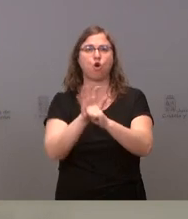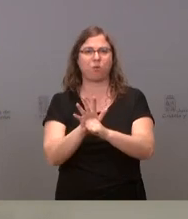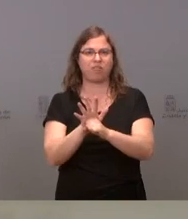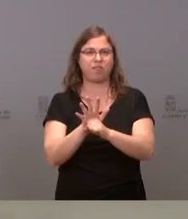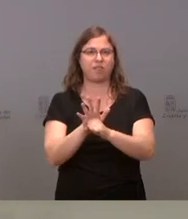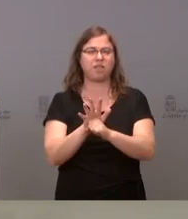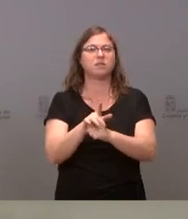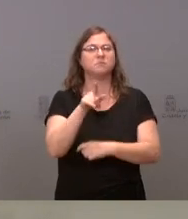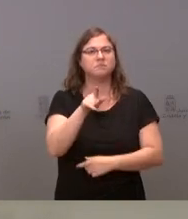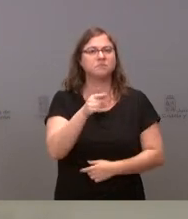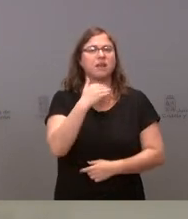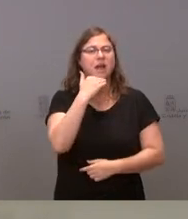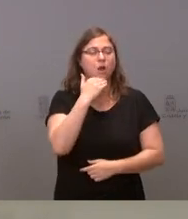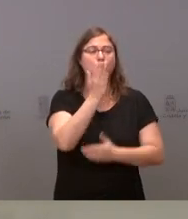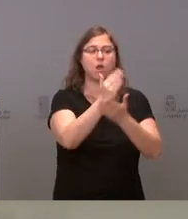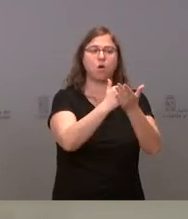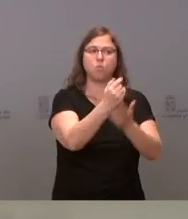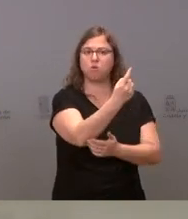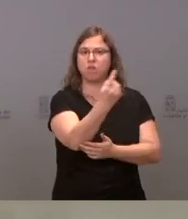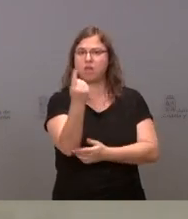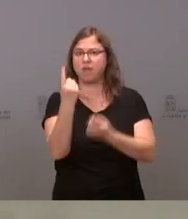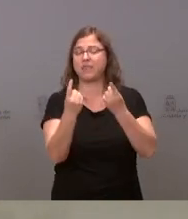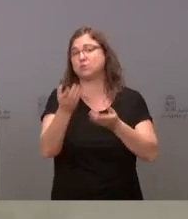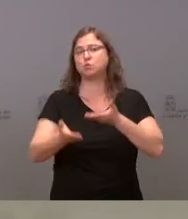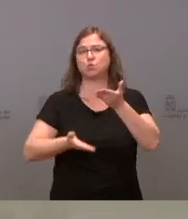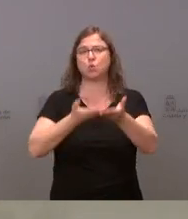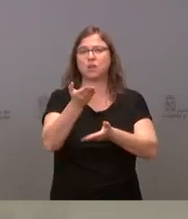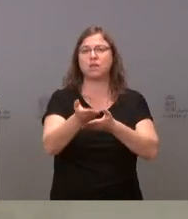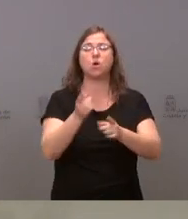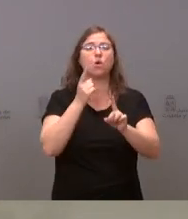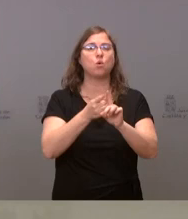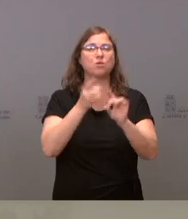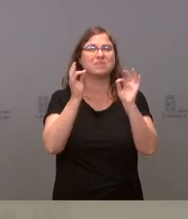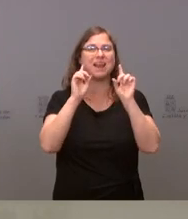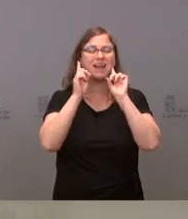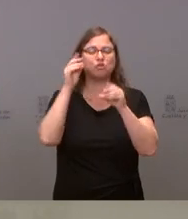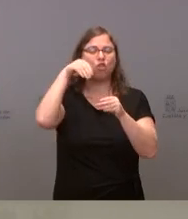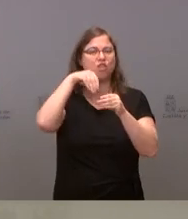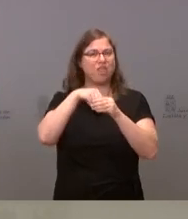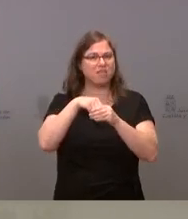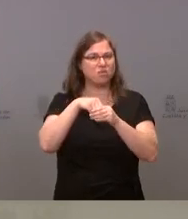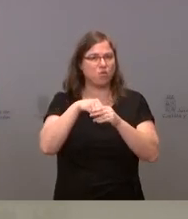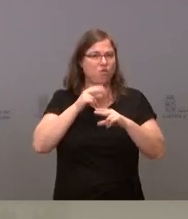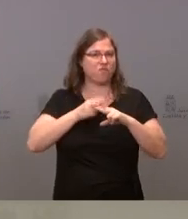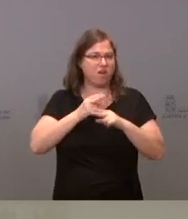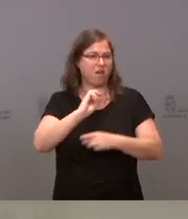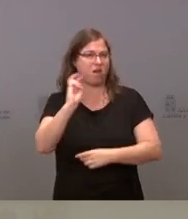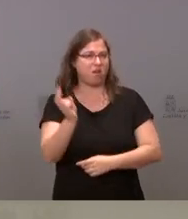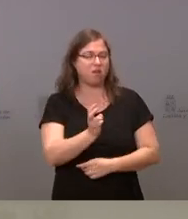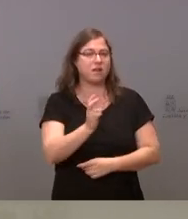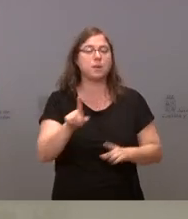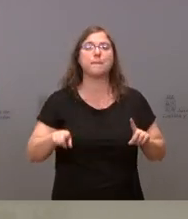sugerencias que están haciendo algunas comunidades autónomas, sobre todo para la utilización en interiores. También sobre los